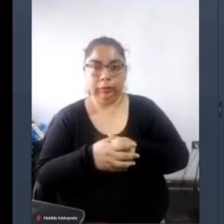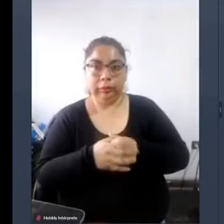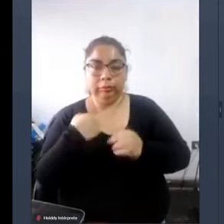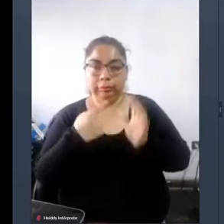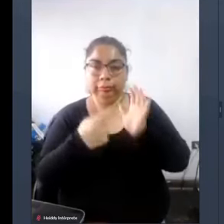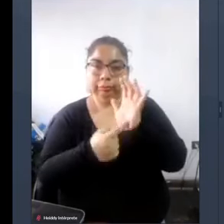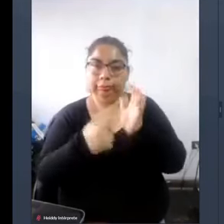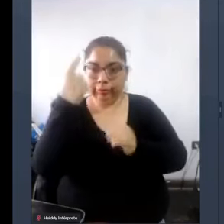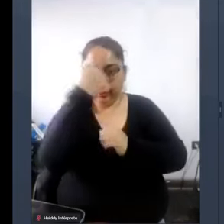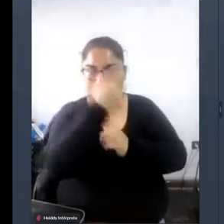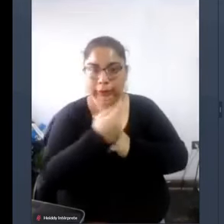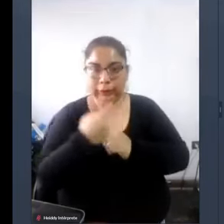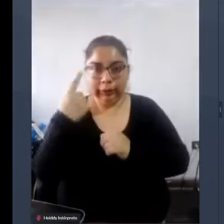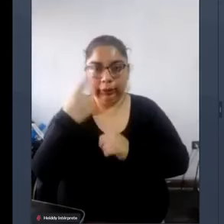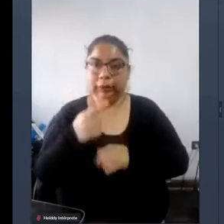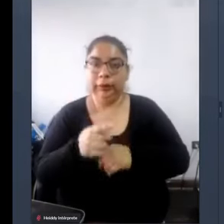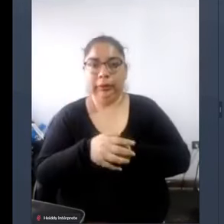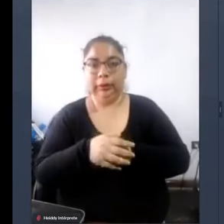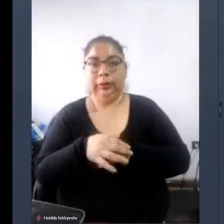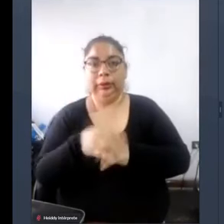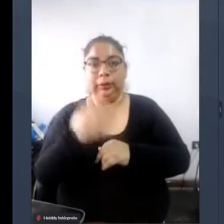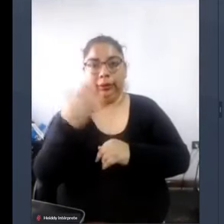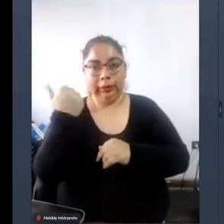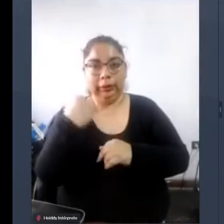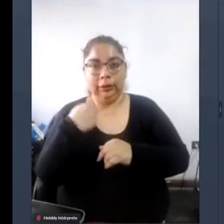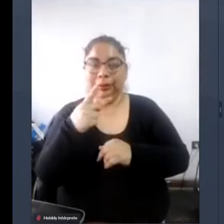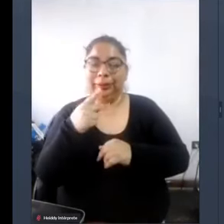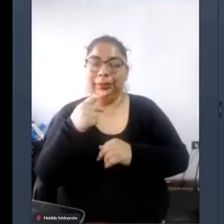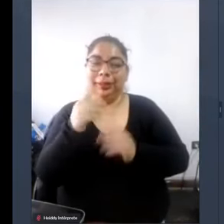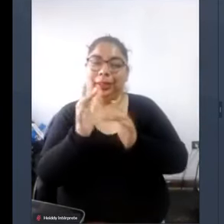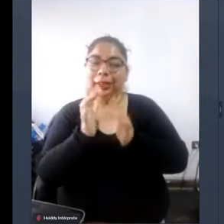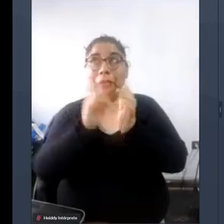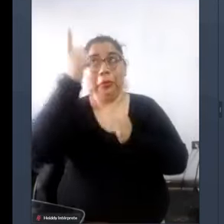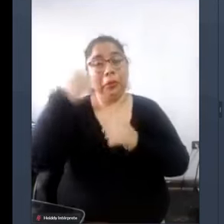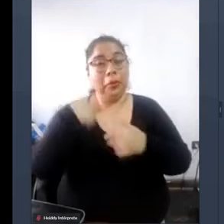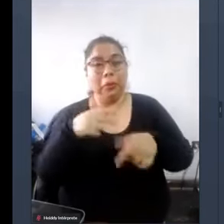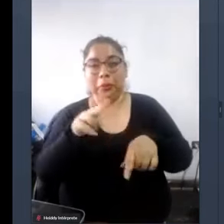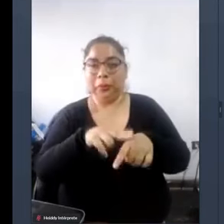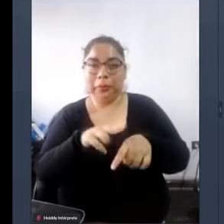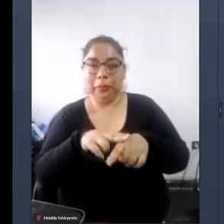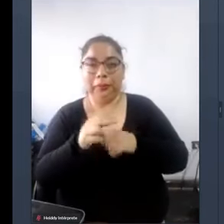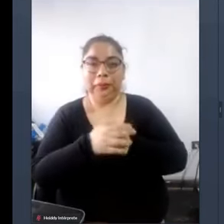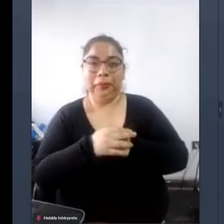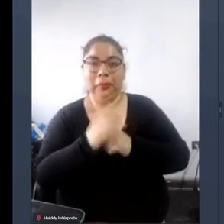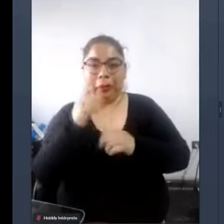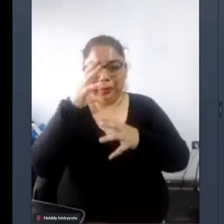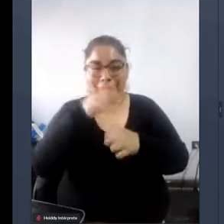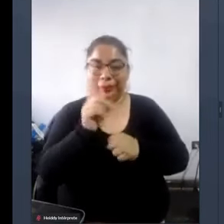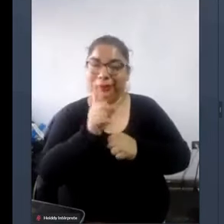igual es el rostro que Dios me ha dado así es que por lo tanto no habría nada que ocultar